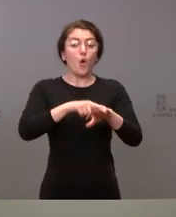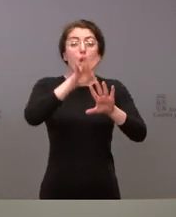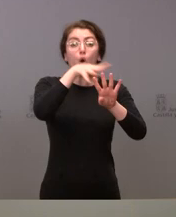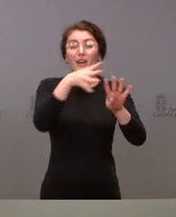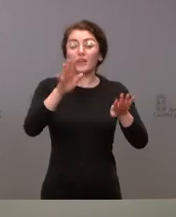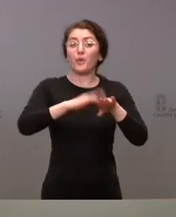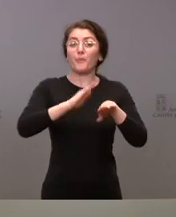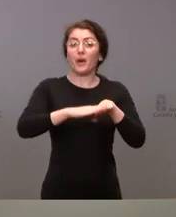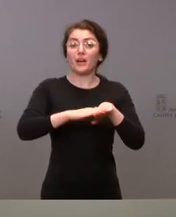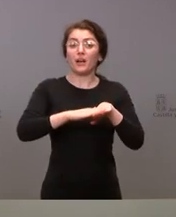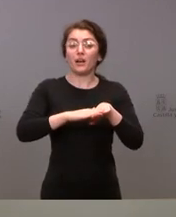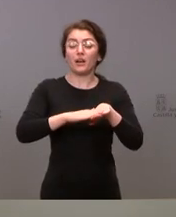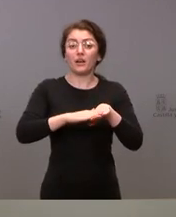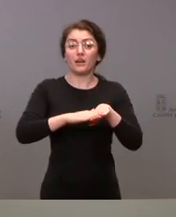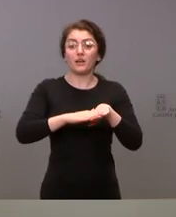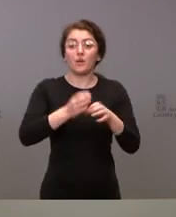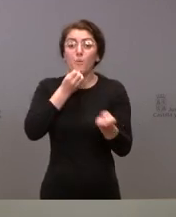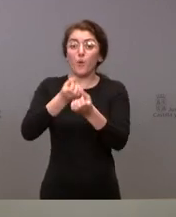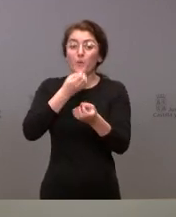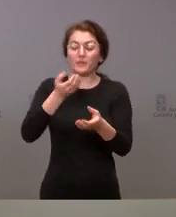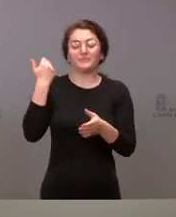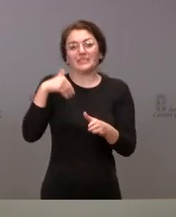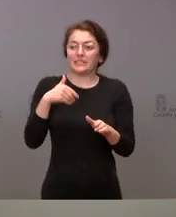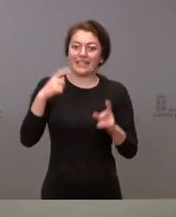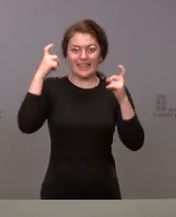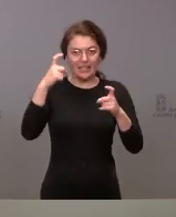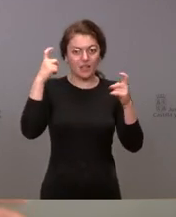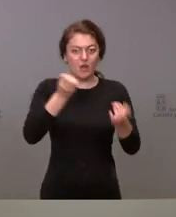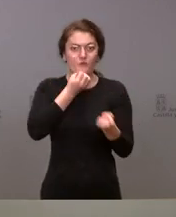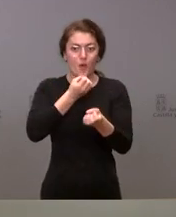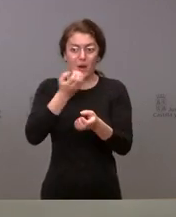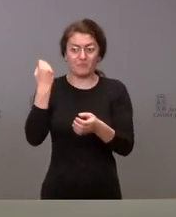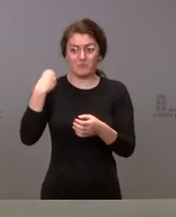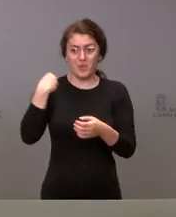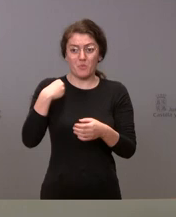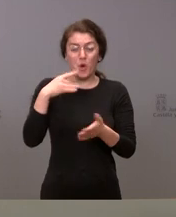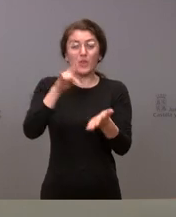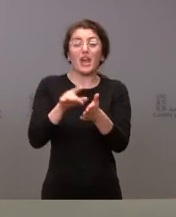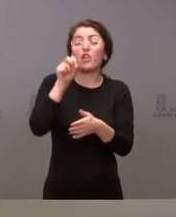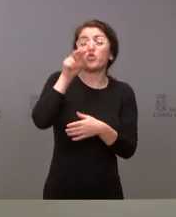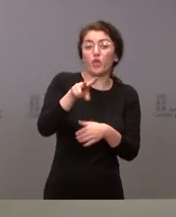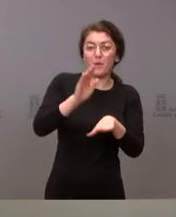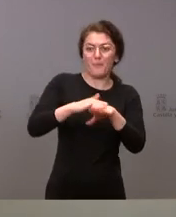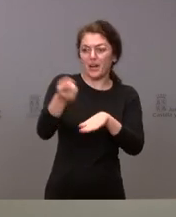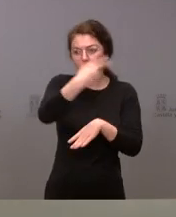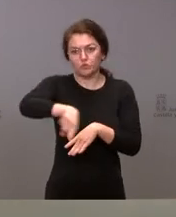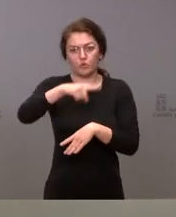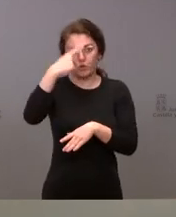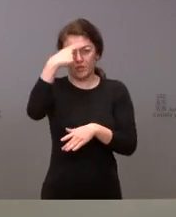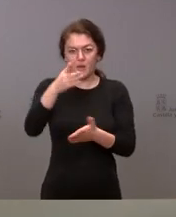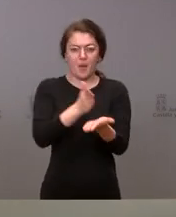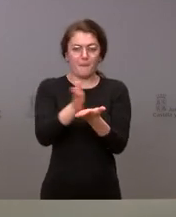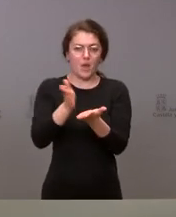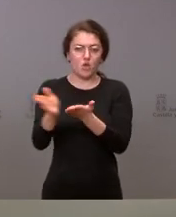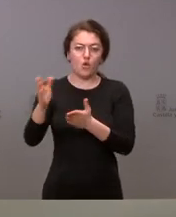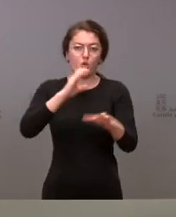estas comparecencias trataremos de informarlos el día antes para público conocimiento de todos los medios de comunicación. Las